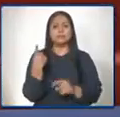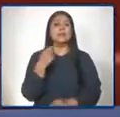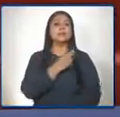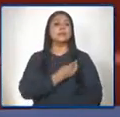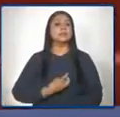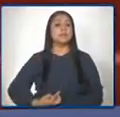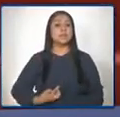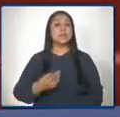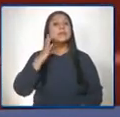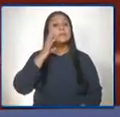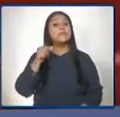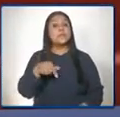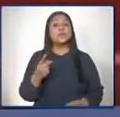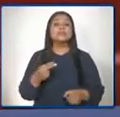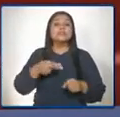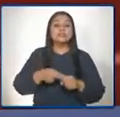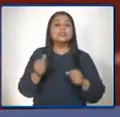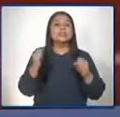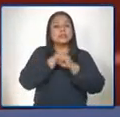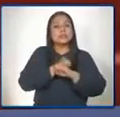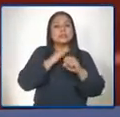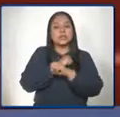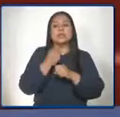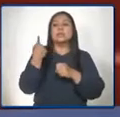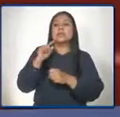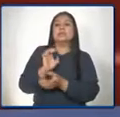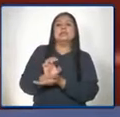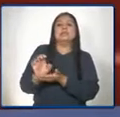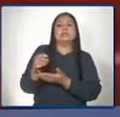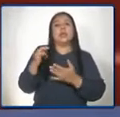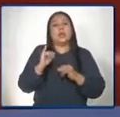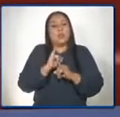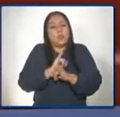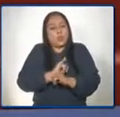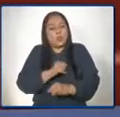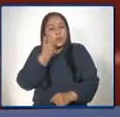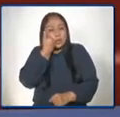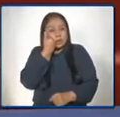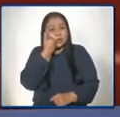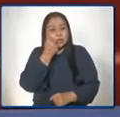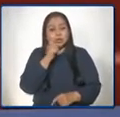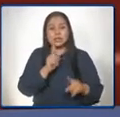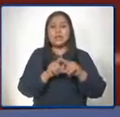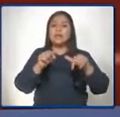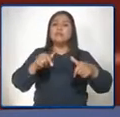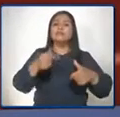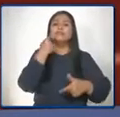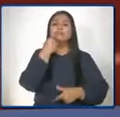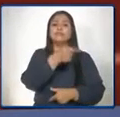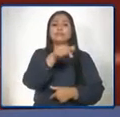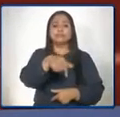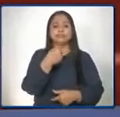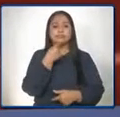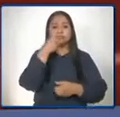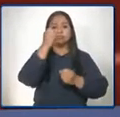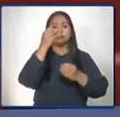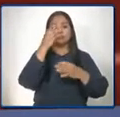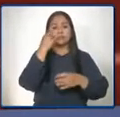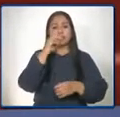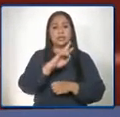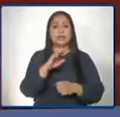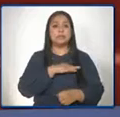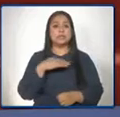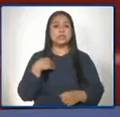porque se convierte en una estrategia de prevención a la desnutrición. En este en esta intervención participan el